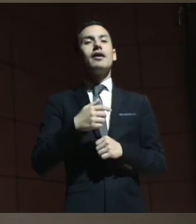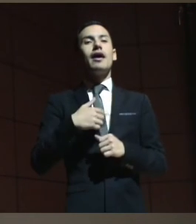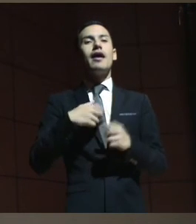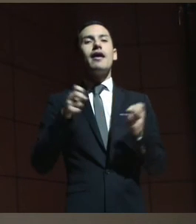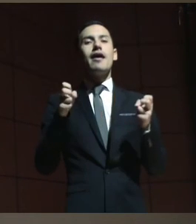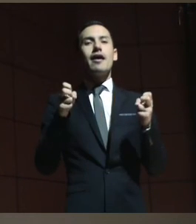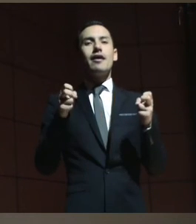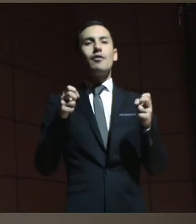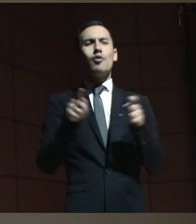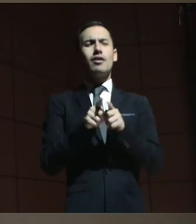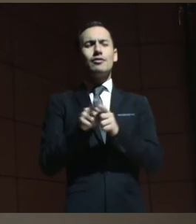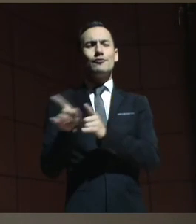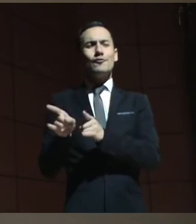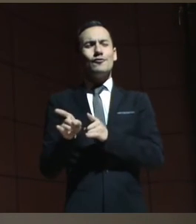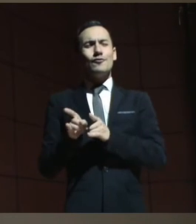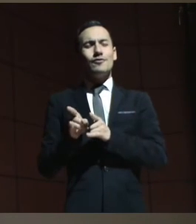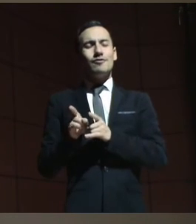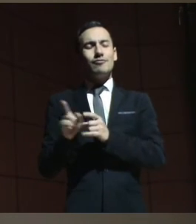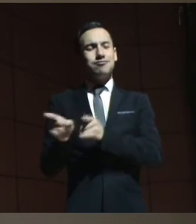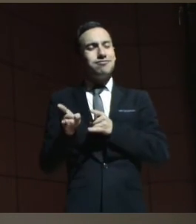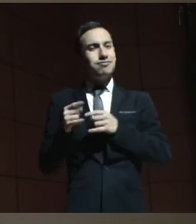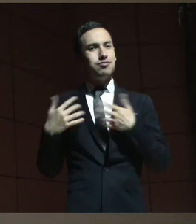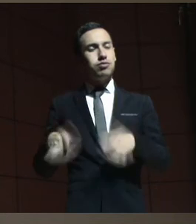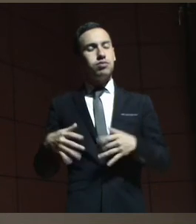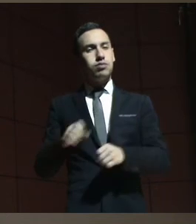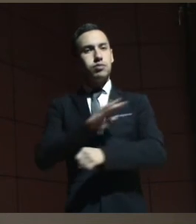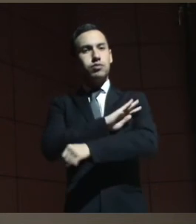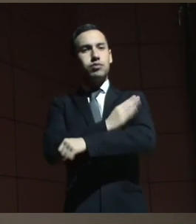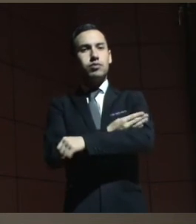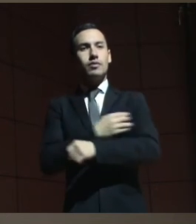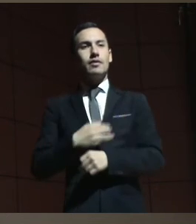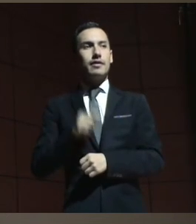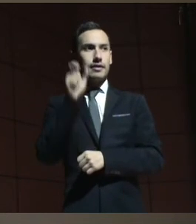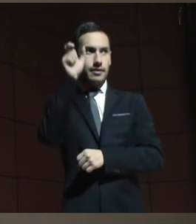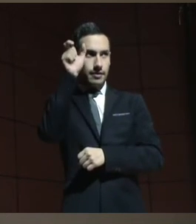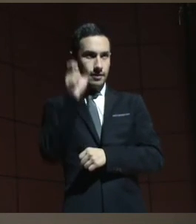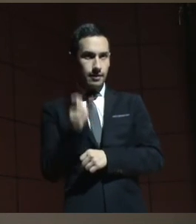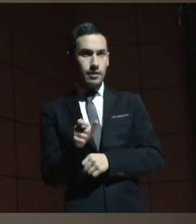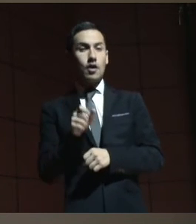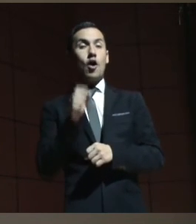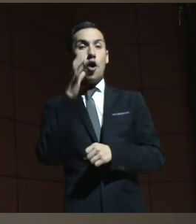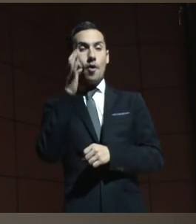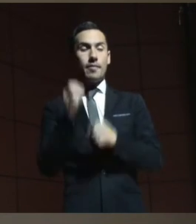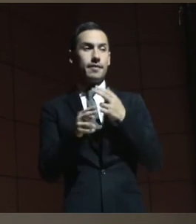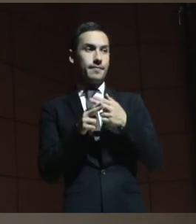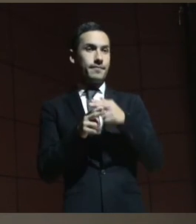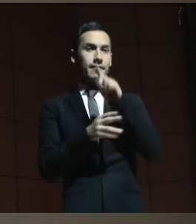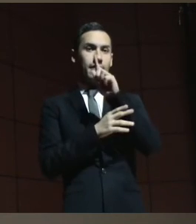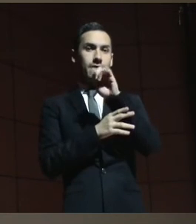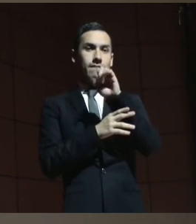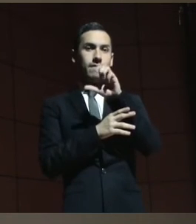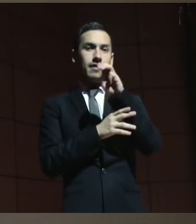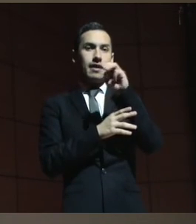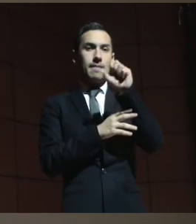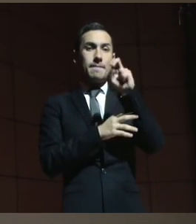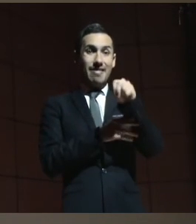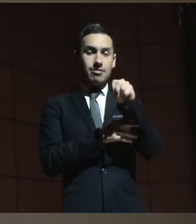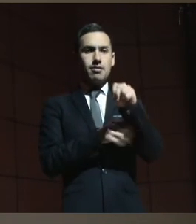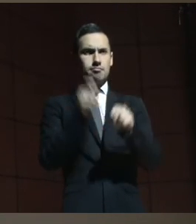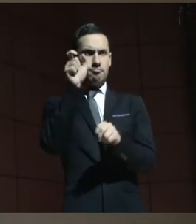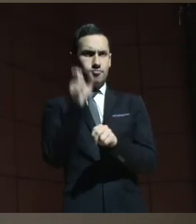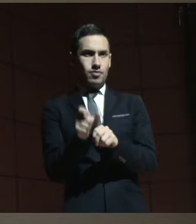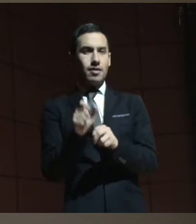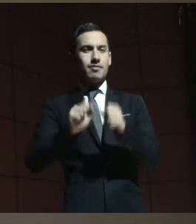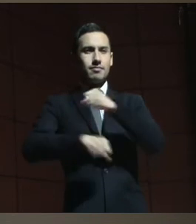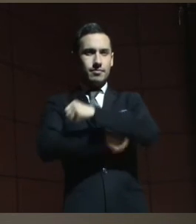un poeta que es Jacobo Fickman Jacobo Fickman era un poeta